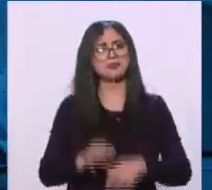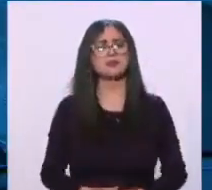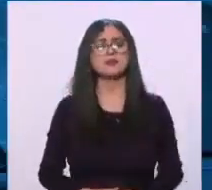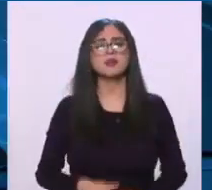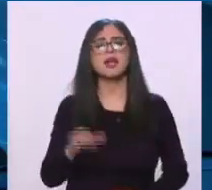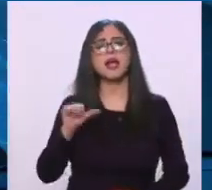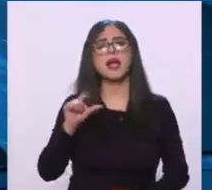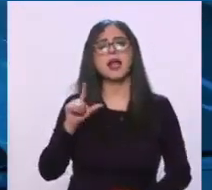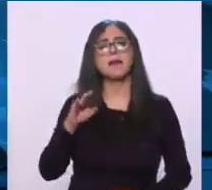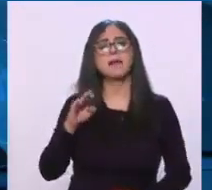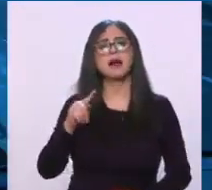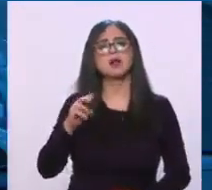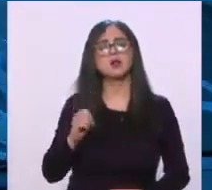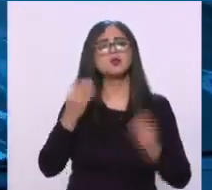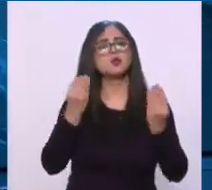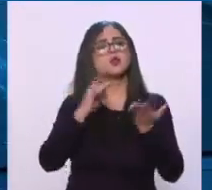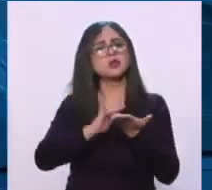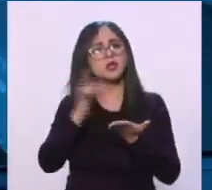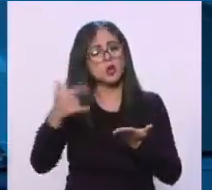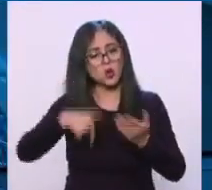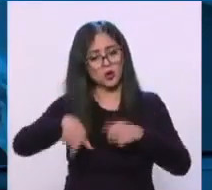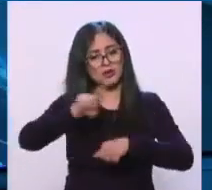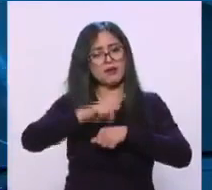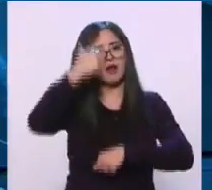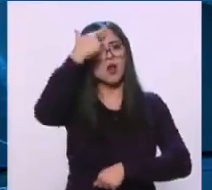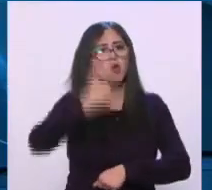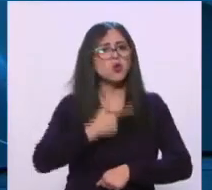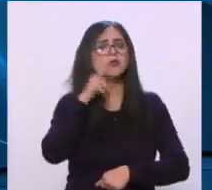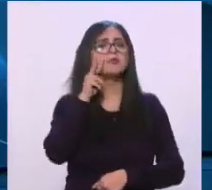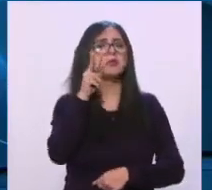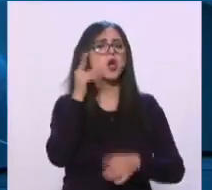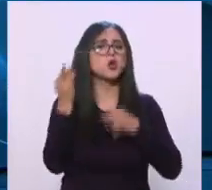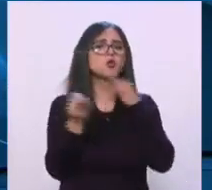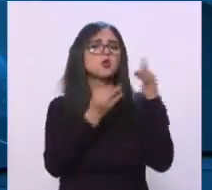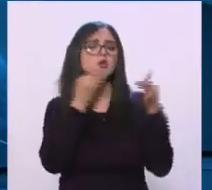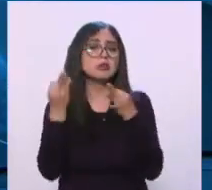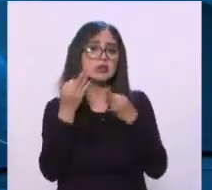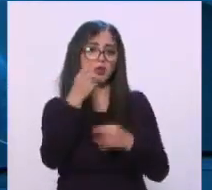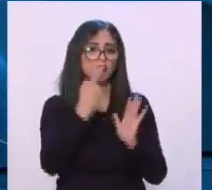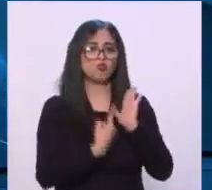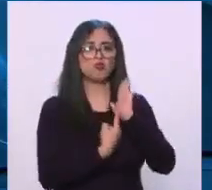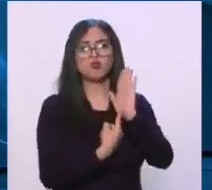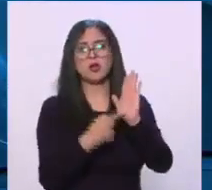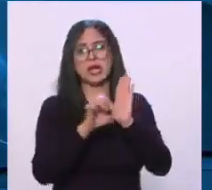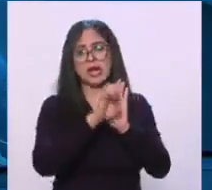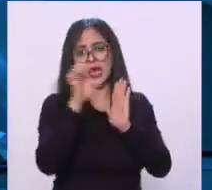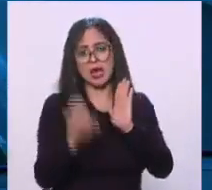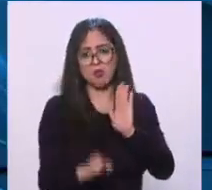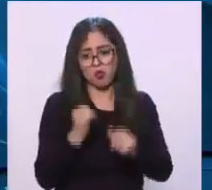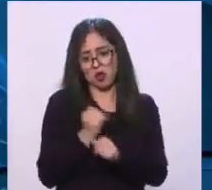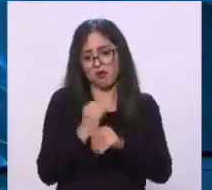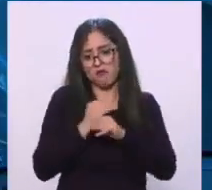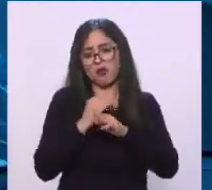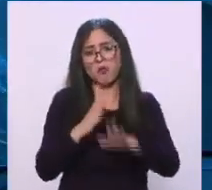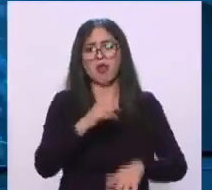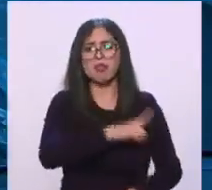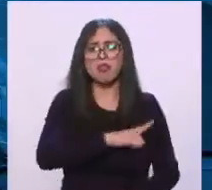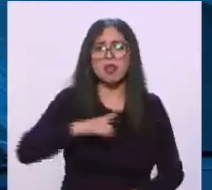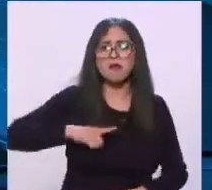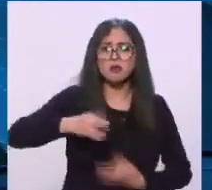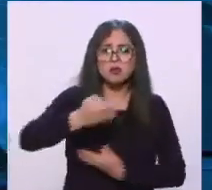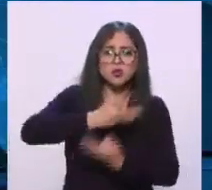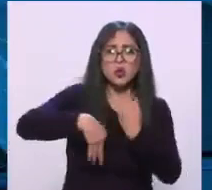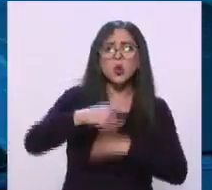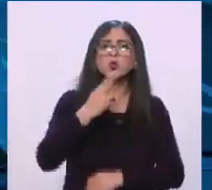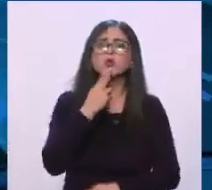gracias por habernos acompañado esta noche y ahí un clarísimo ejemplo del buen uso que le podemos y le debemos dar a